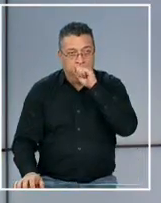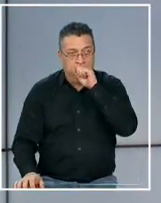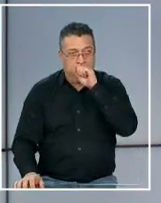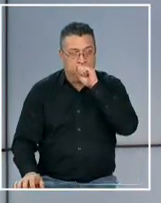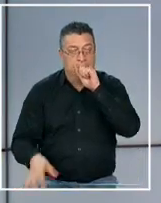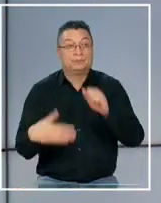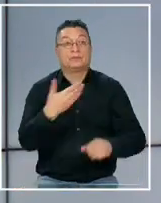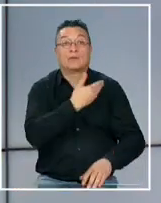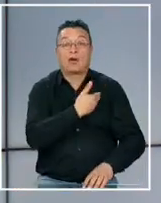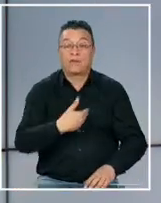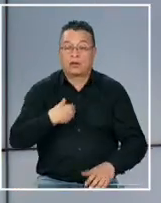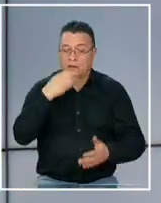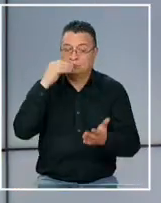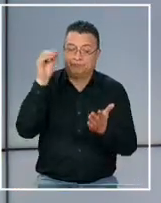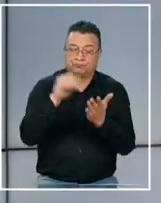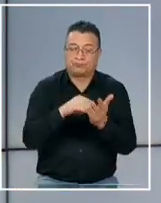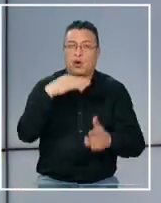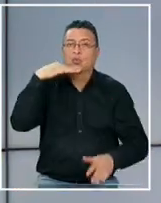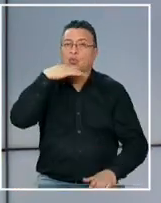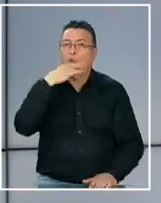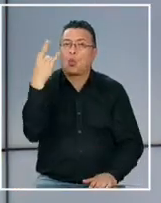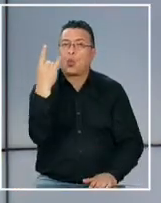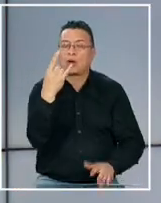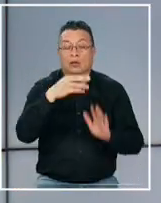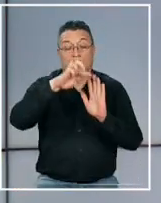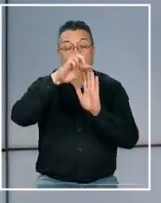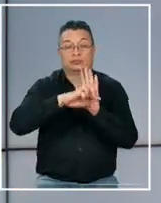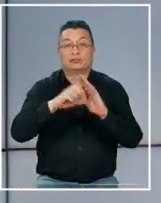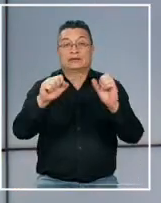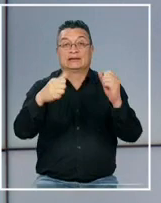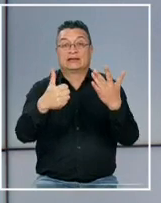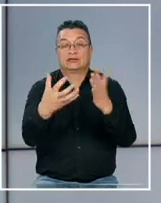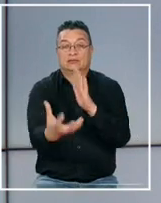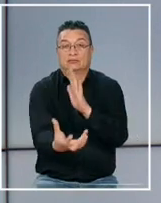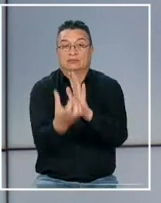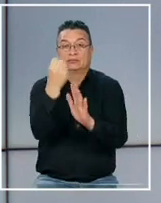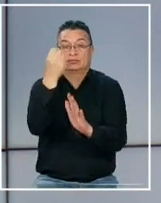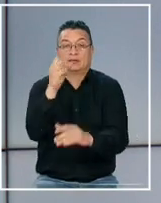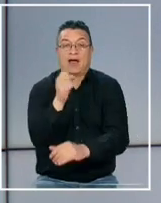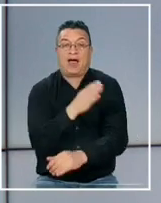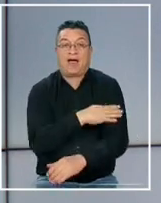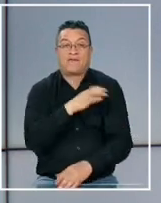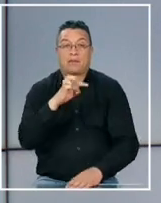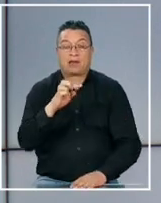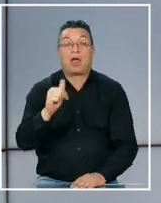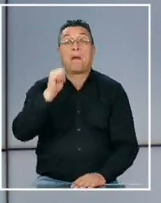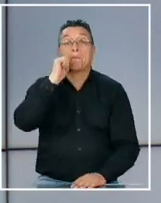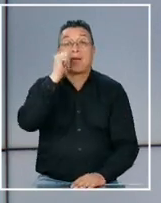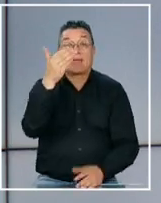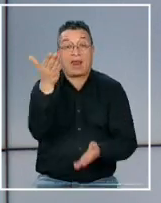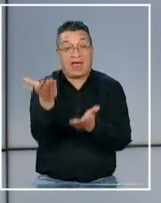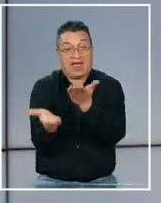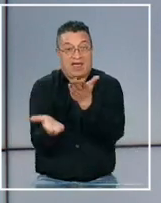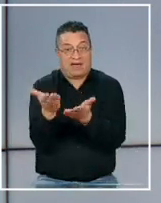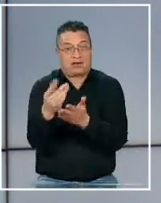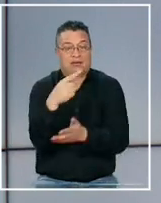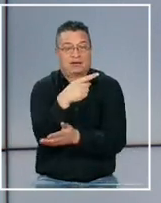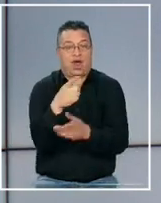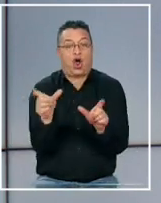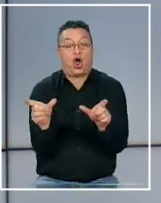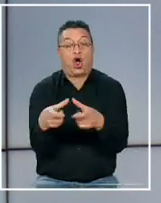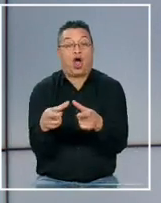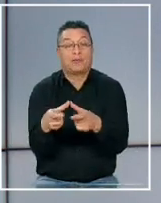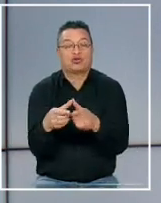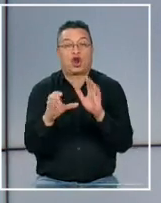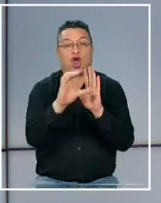Y el gobierno le dio urgencia inmediata al proyecto de sexto retiro de fondos de pensiones por lo que mañana será evaluado en la Comisión